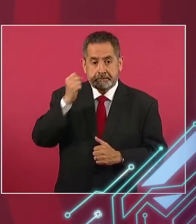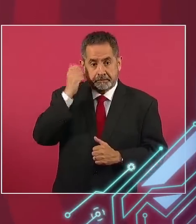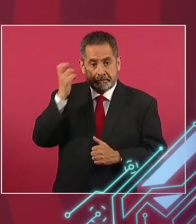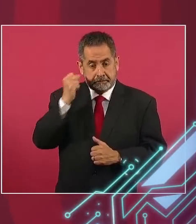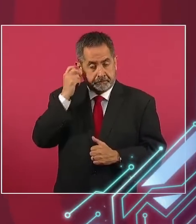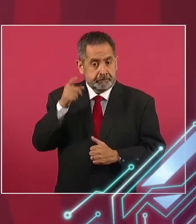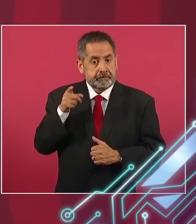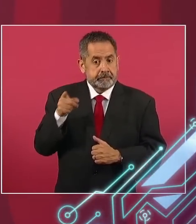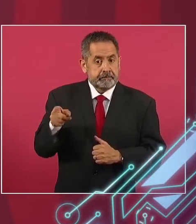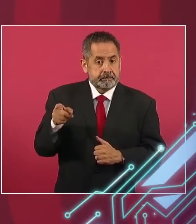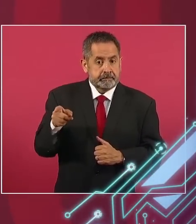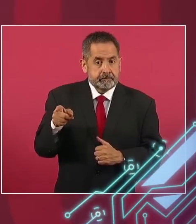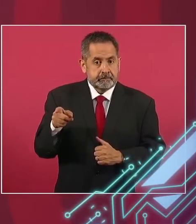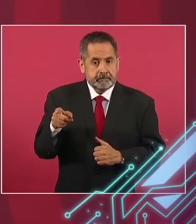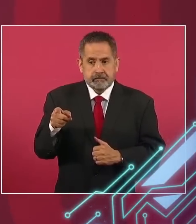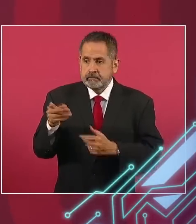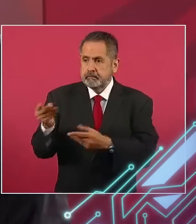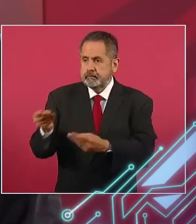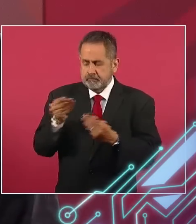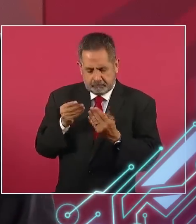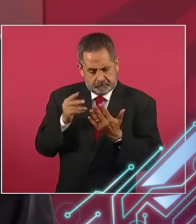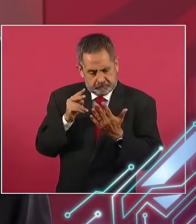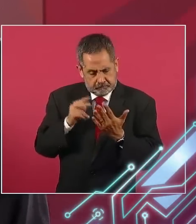su... me lo mandó